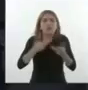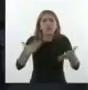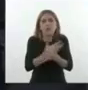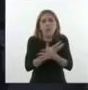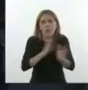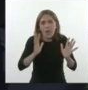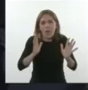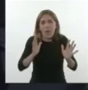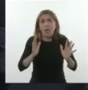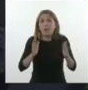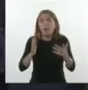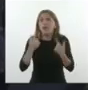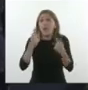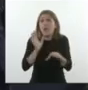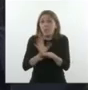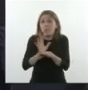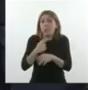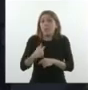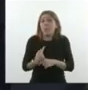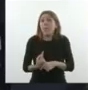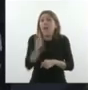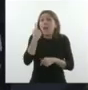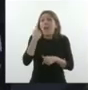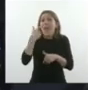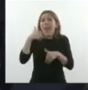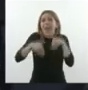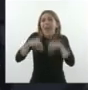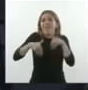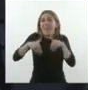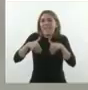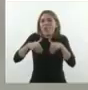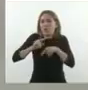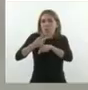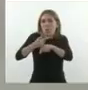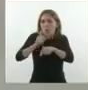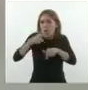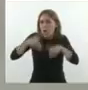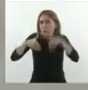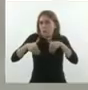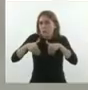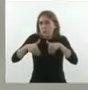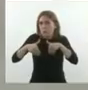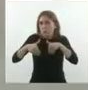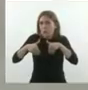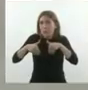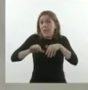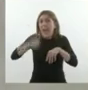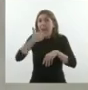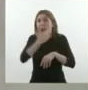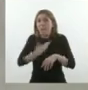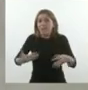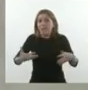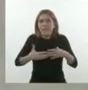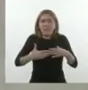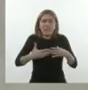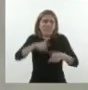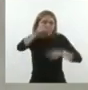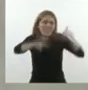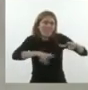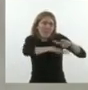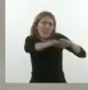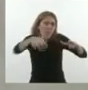elegido en primera vuelta, por una enorme mayoría, toma las